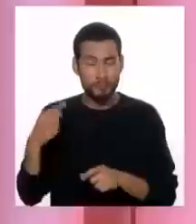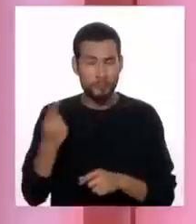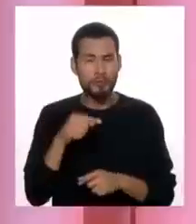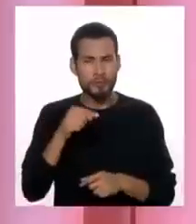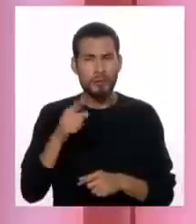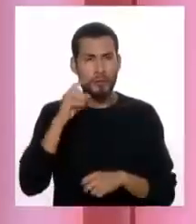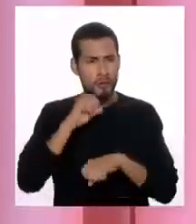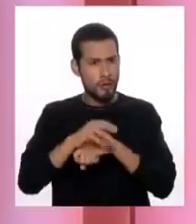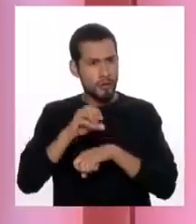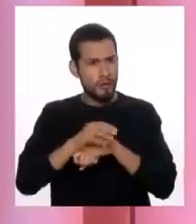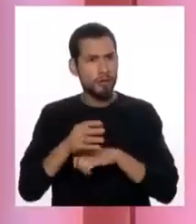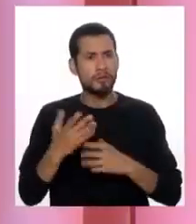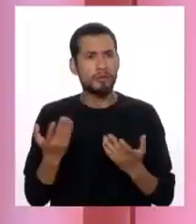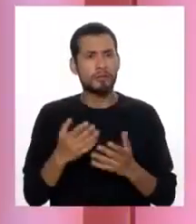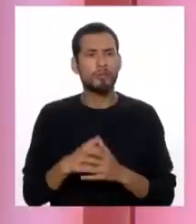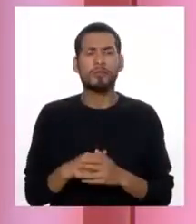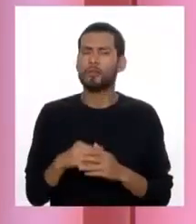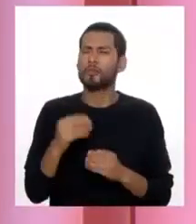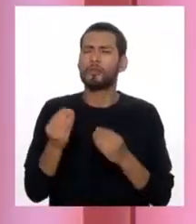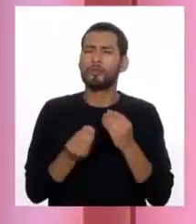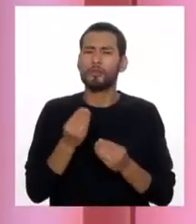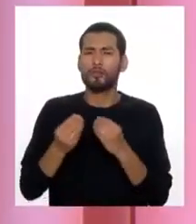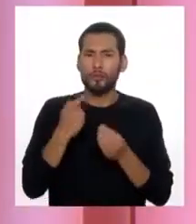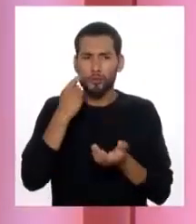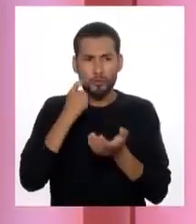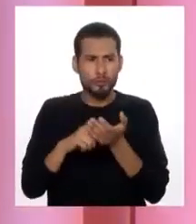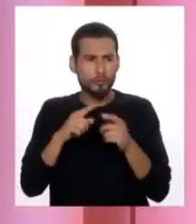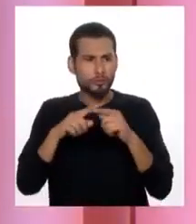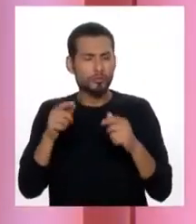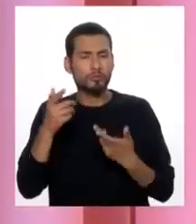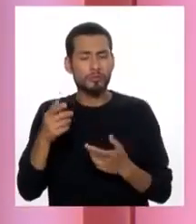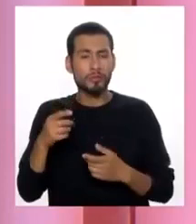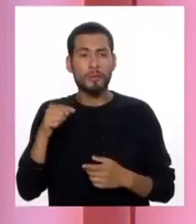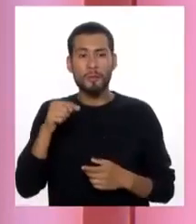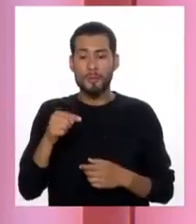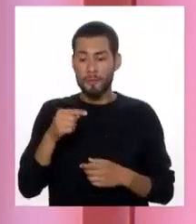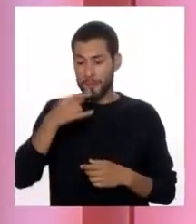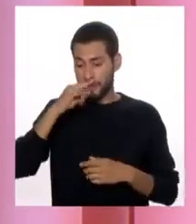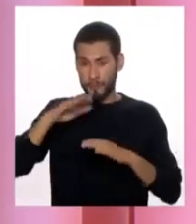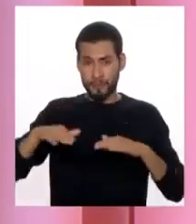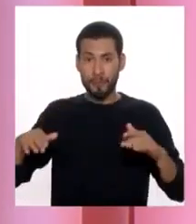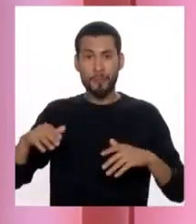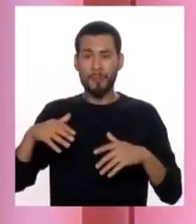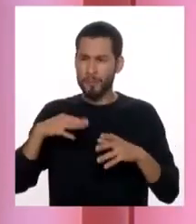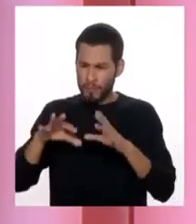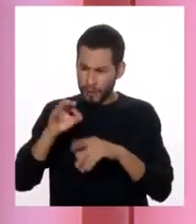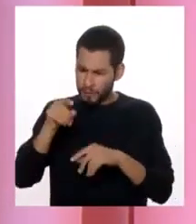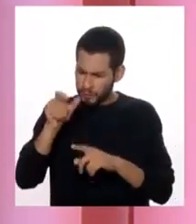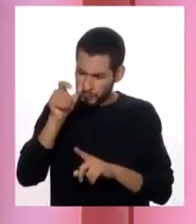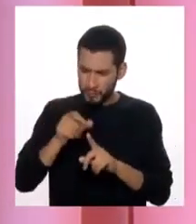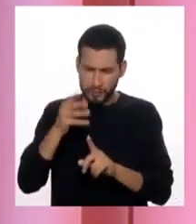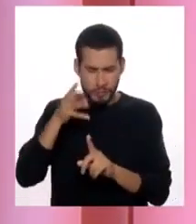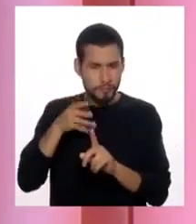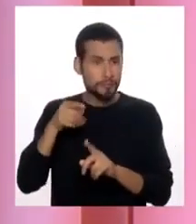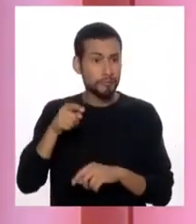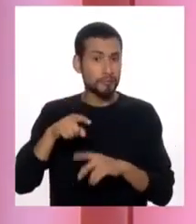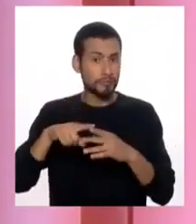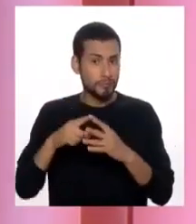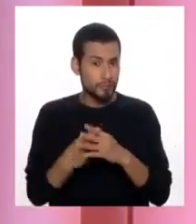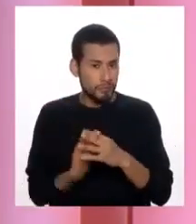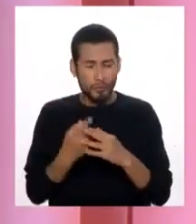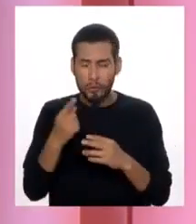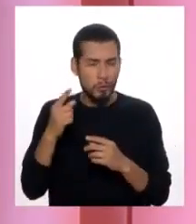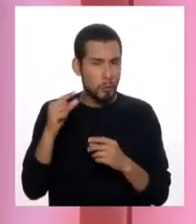consejo sano de cómo distinguir cuando uno de sus hijos está pasando por este momento, que normalmente comienza en